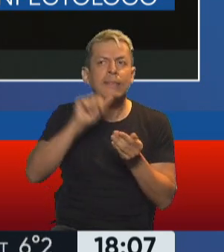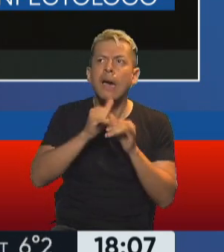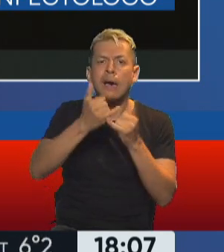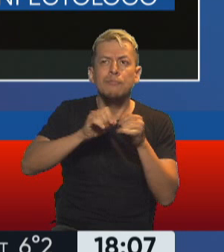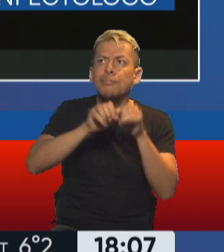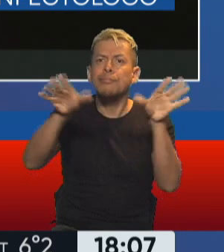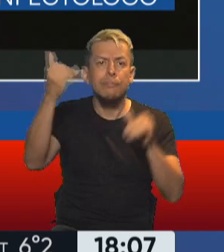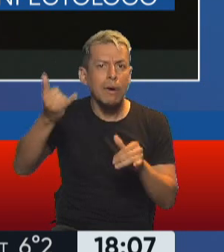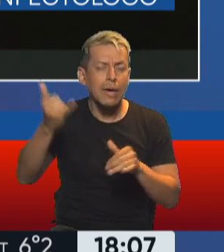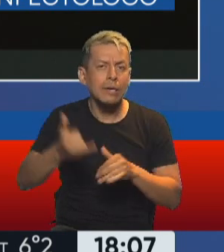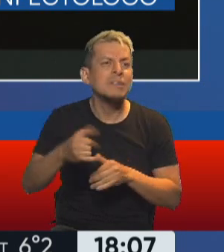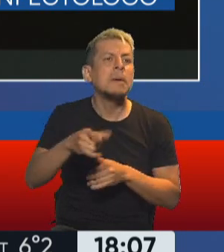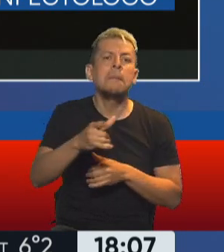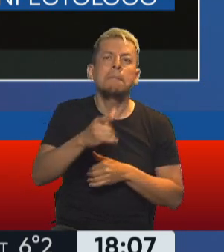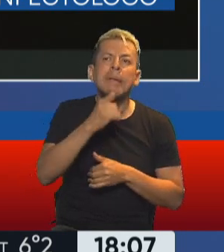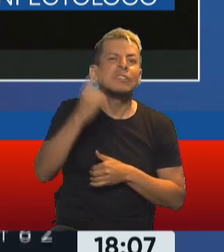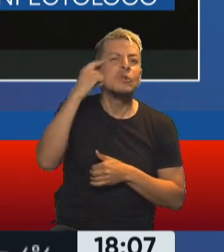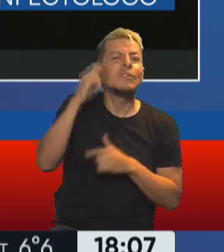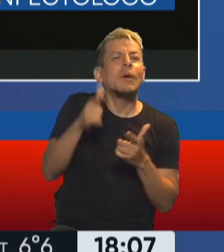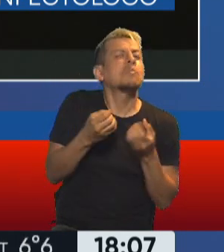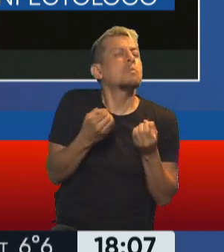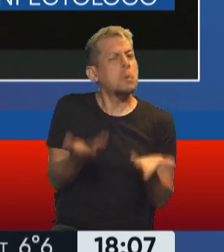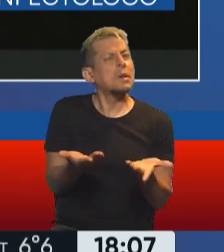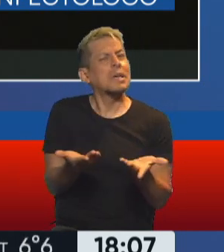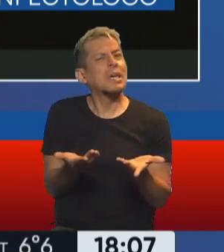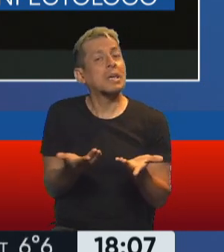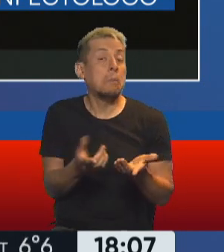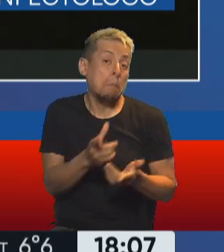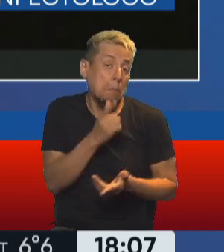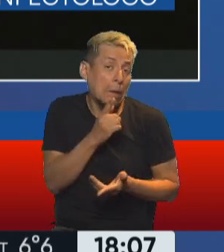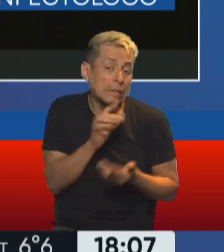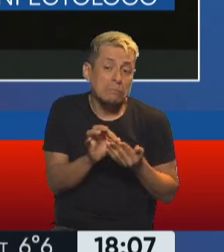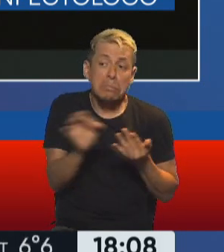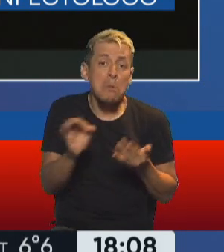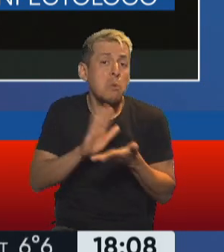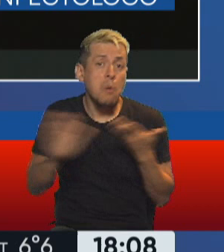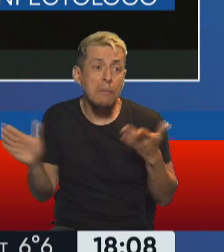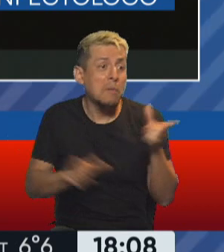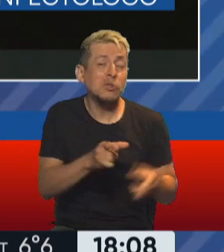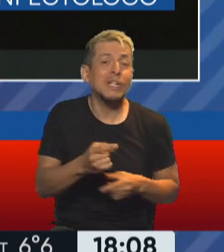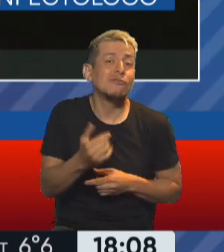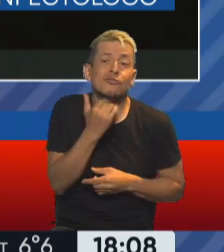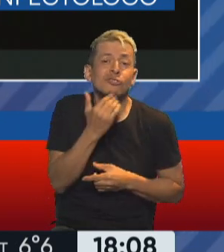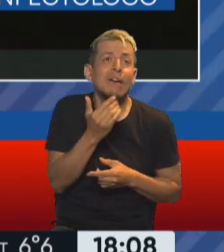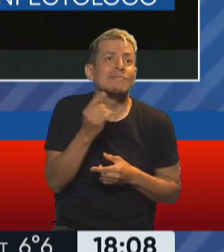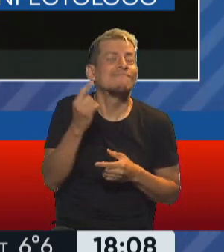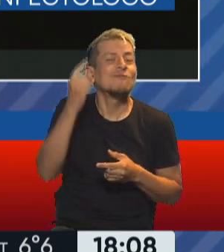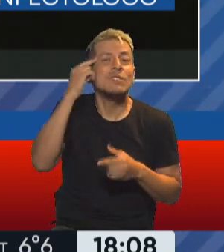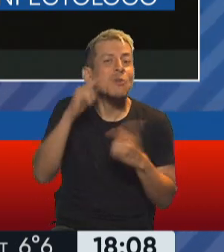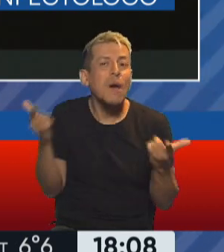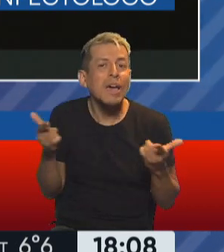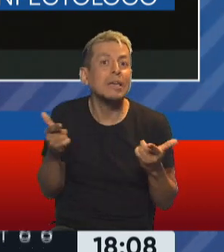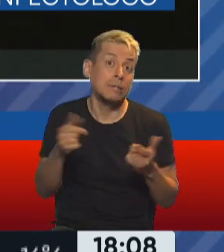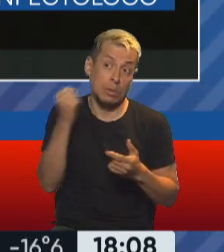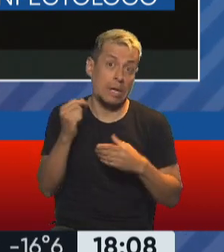conciencia? ¿Será porque es una variante nueva? ¿Por qué la gente aún todavía no toma dimensión de los cuidados que tiene que llevar adelante con respecto a esta variante